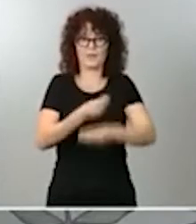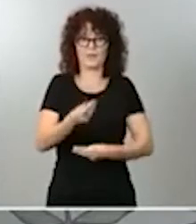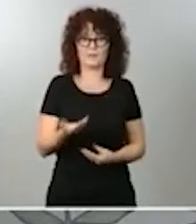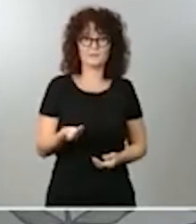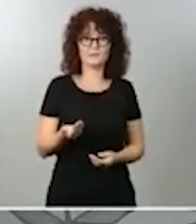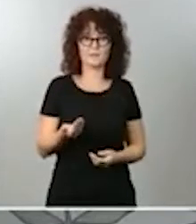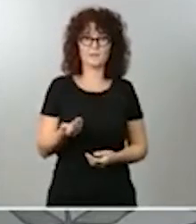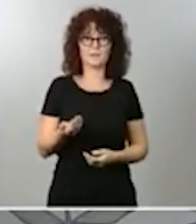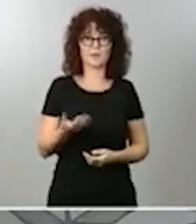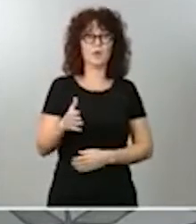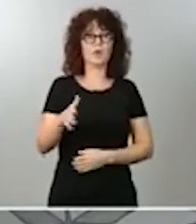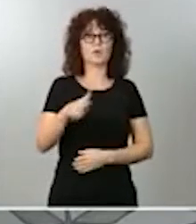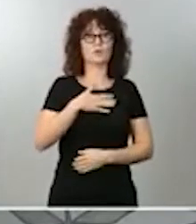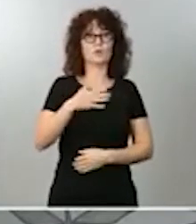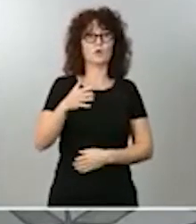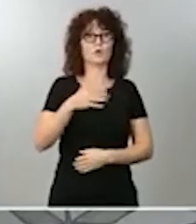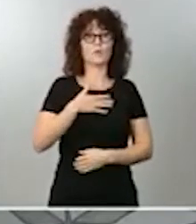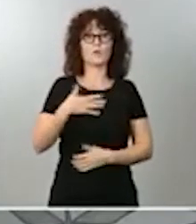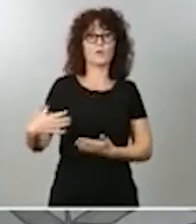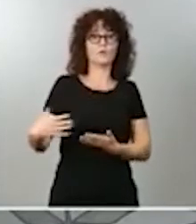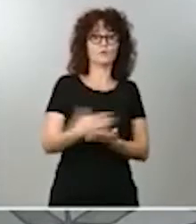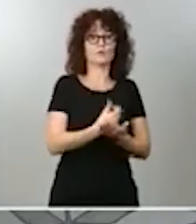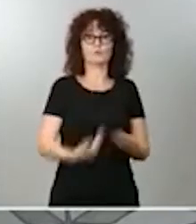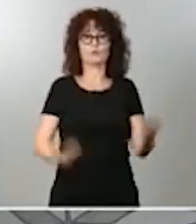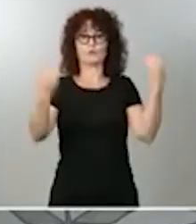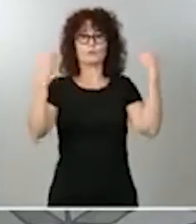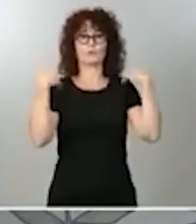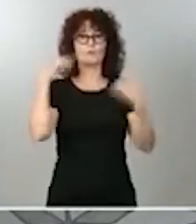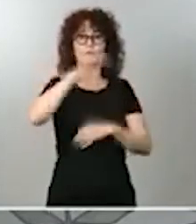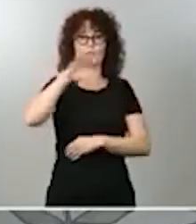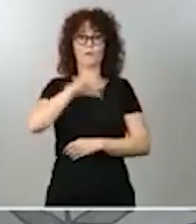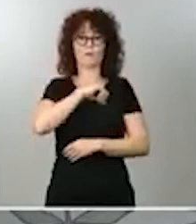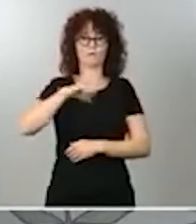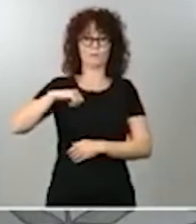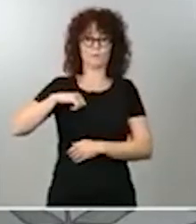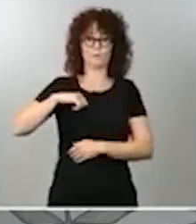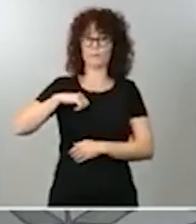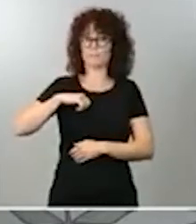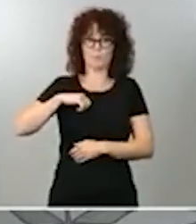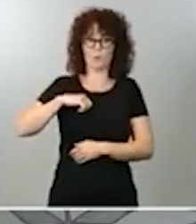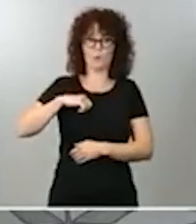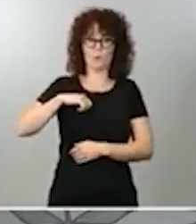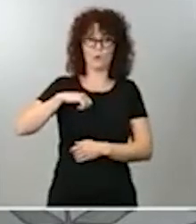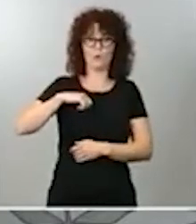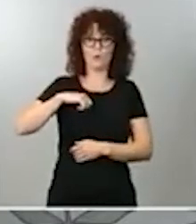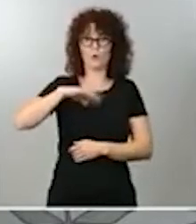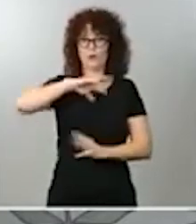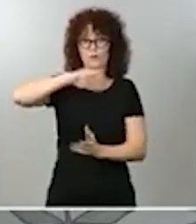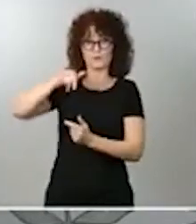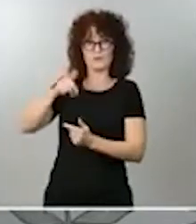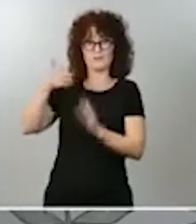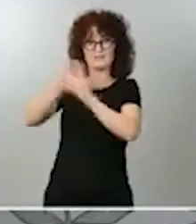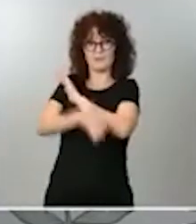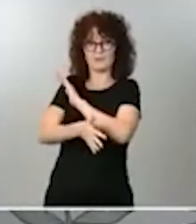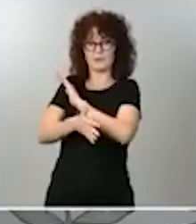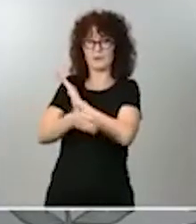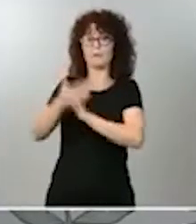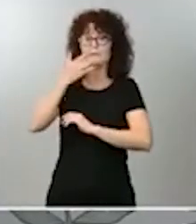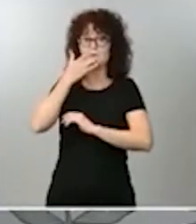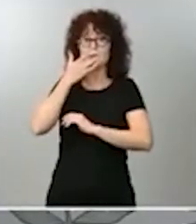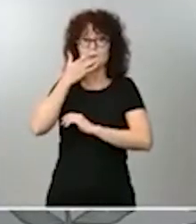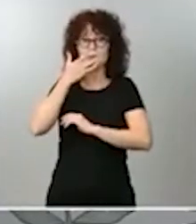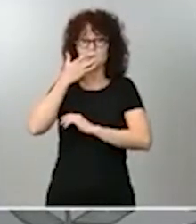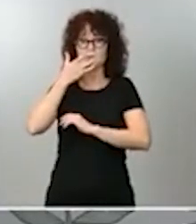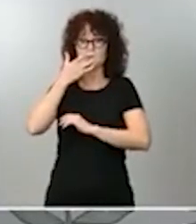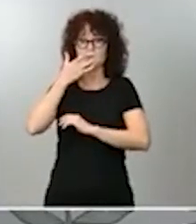ejerzan sus competencias autonómicas. La noticia es cuando alguien se niega a ejercer el mandato que está